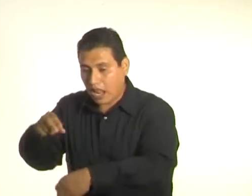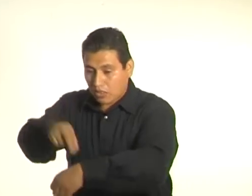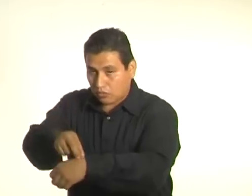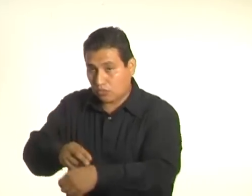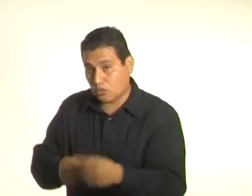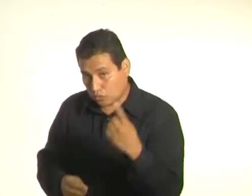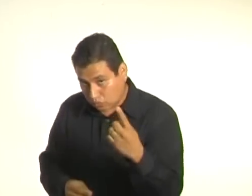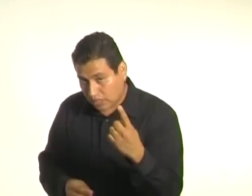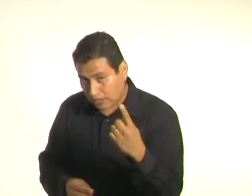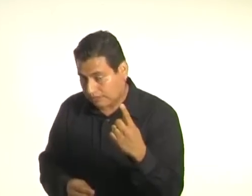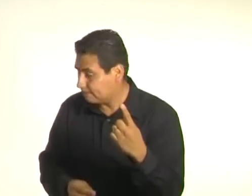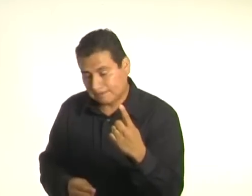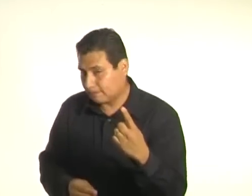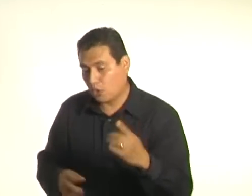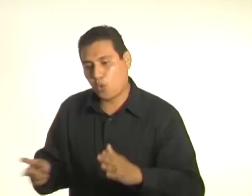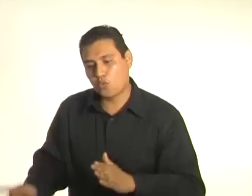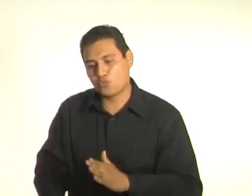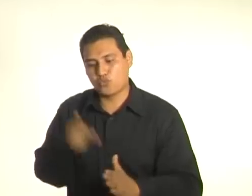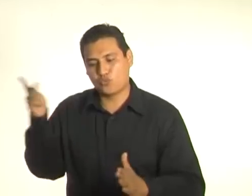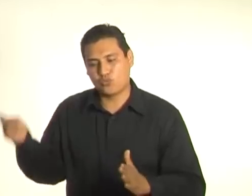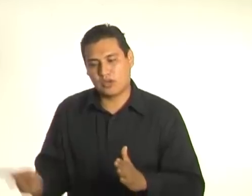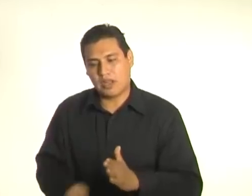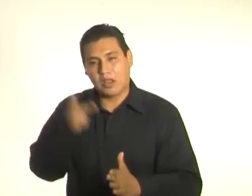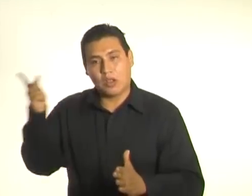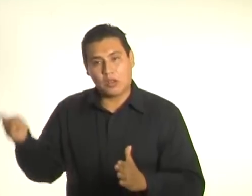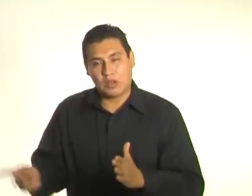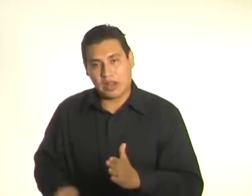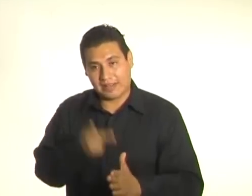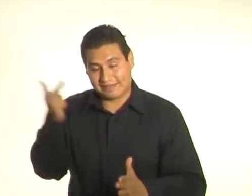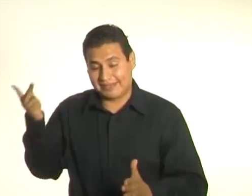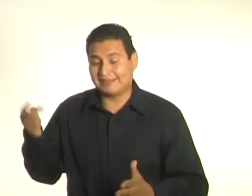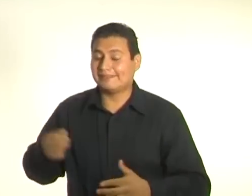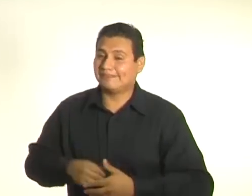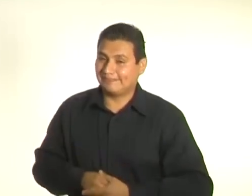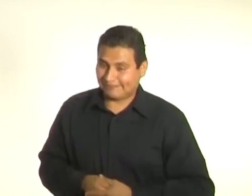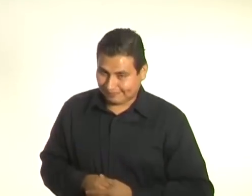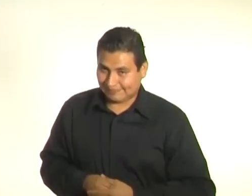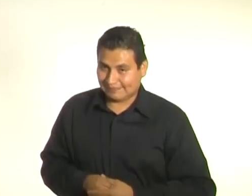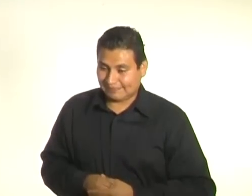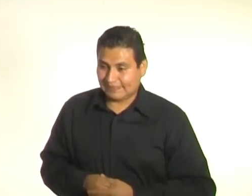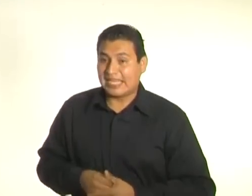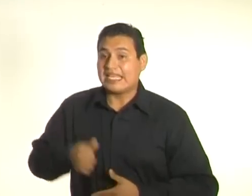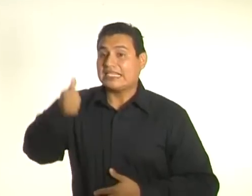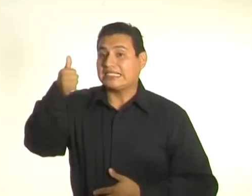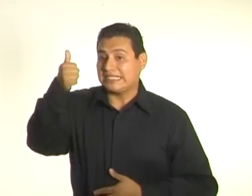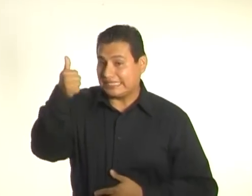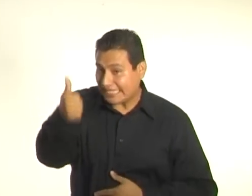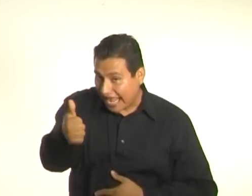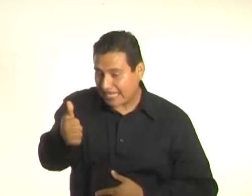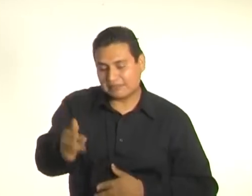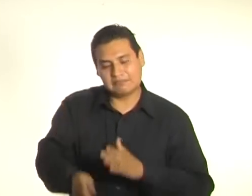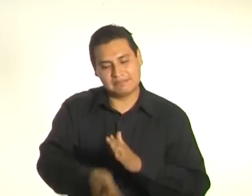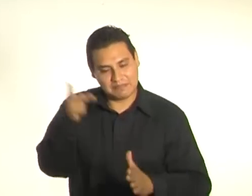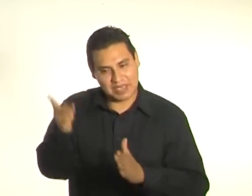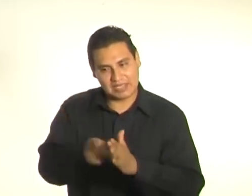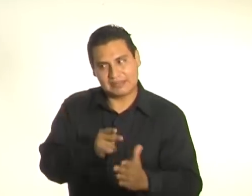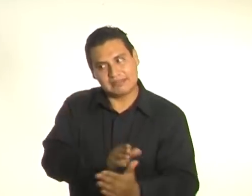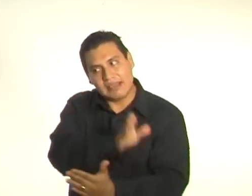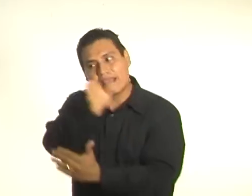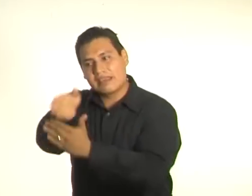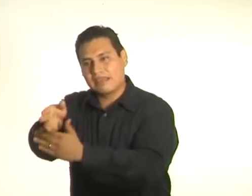Lo tuvo que visitar ni dos veces, ni tres, sino seis veces.